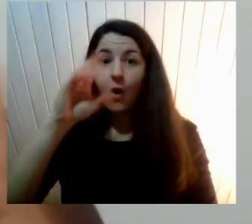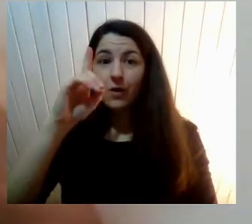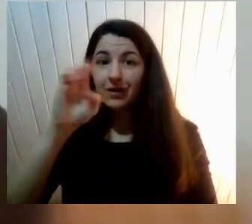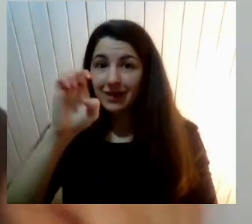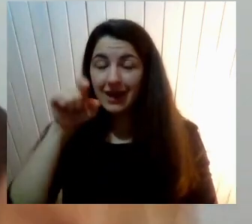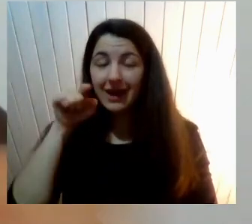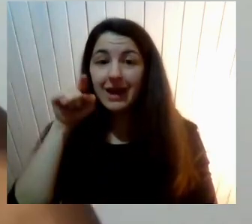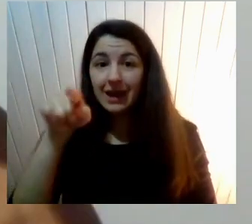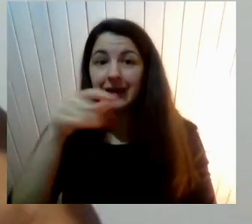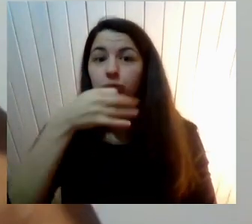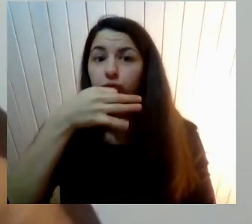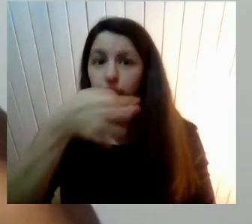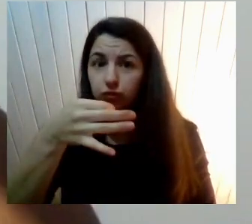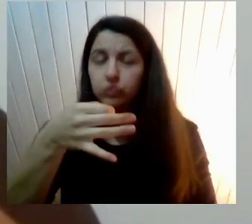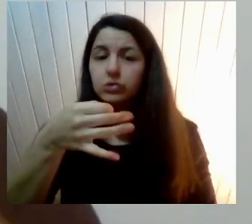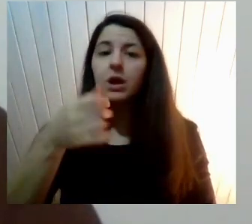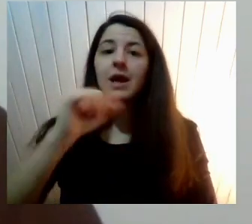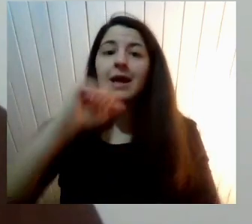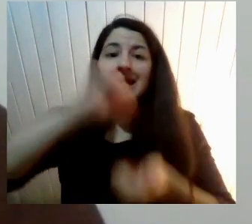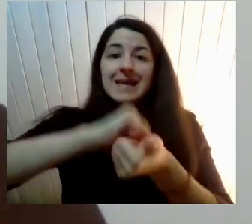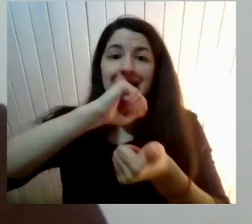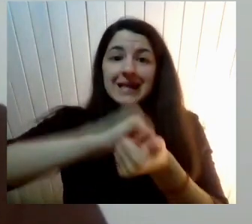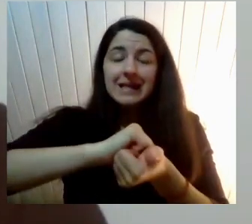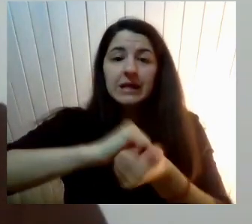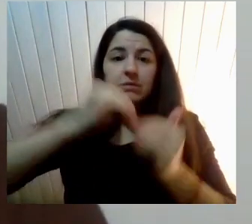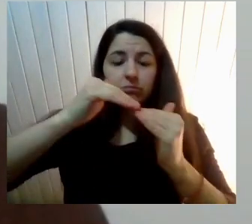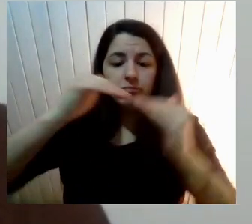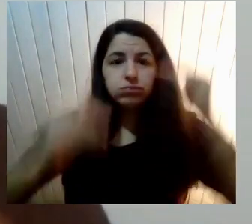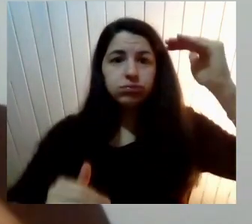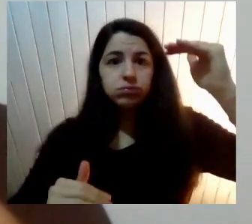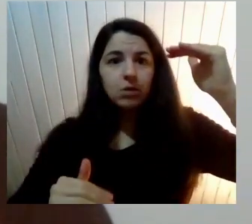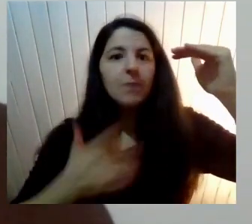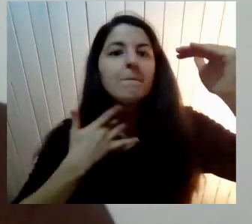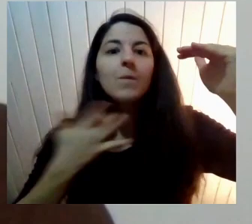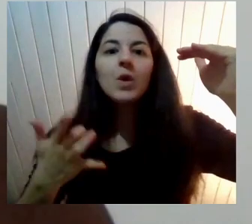la brecha De